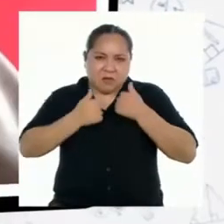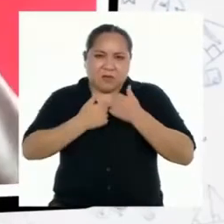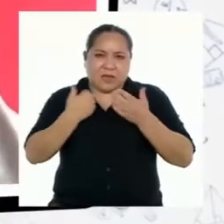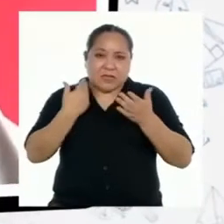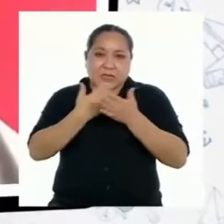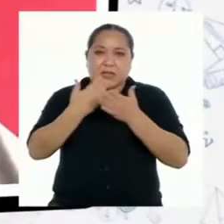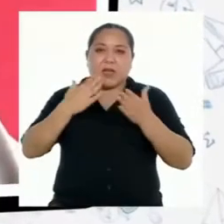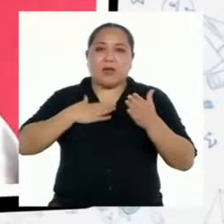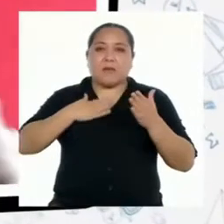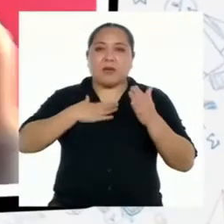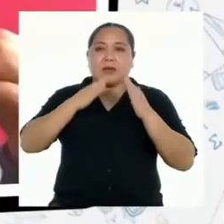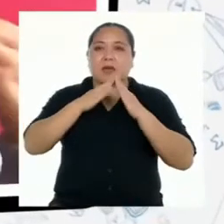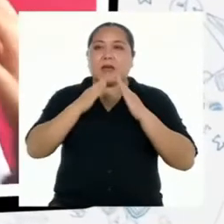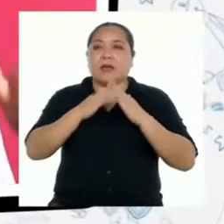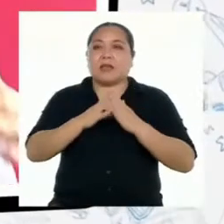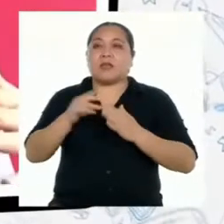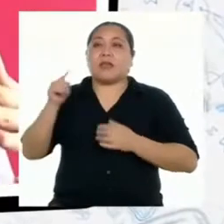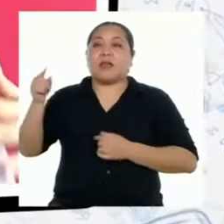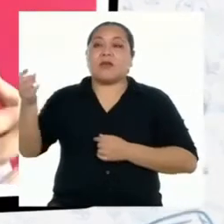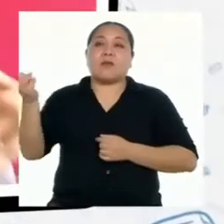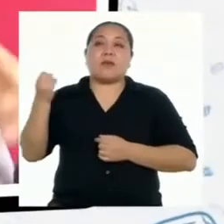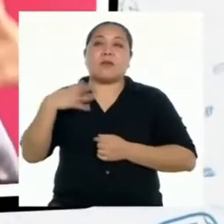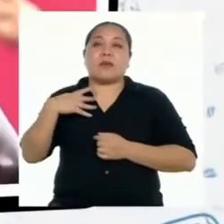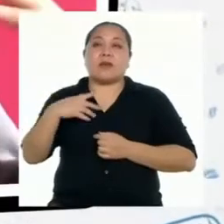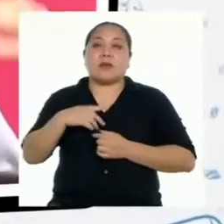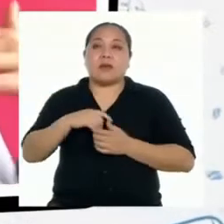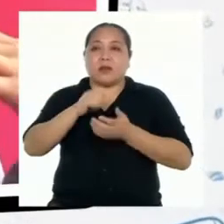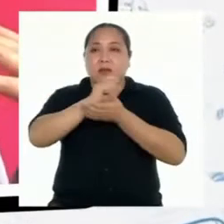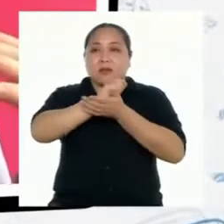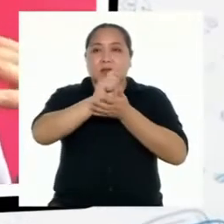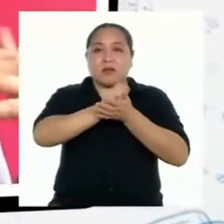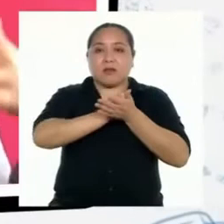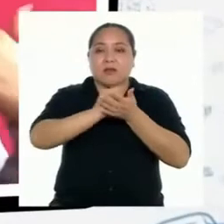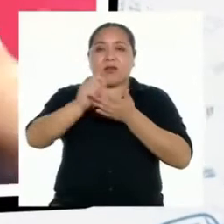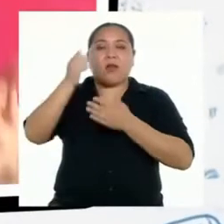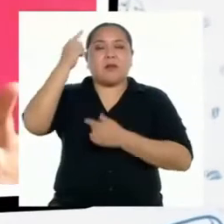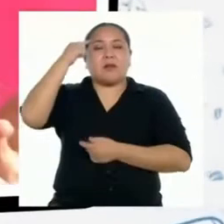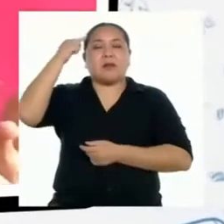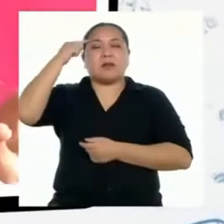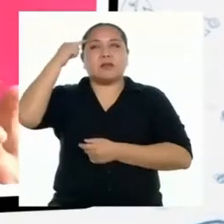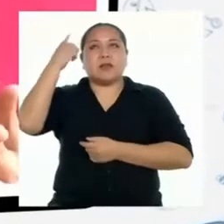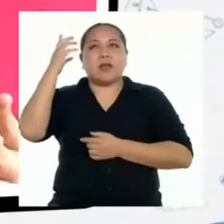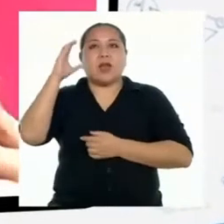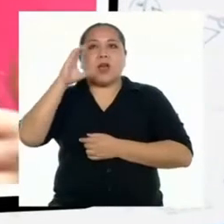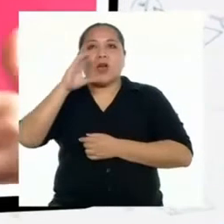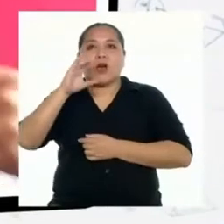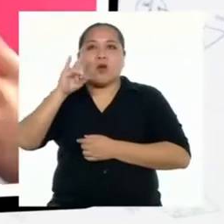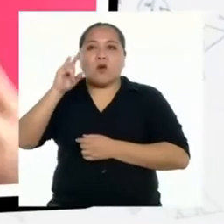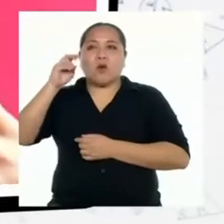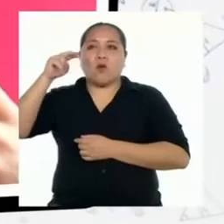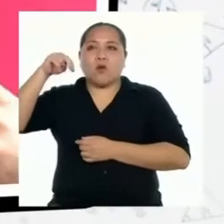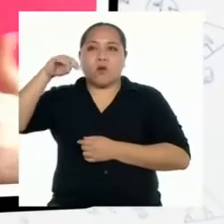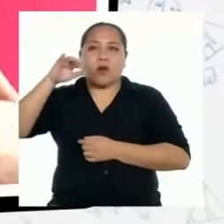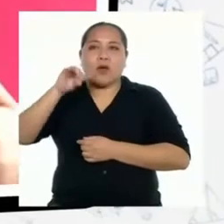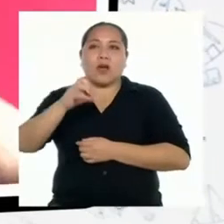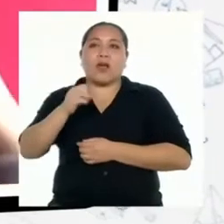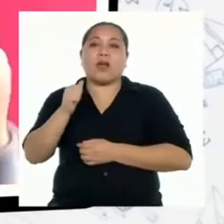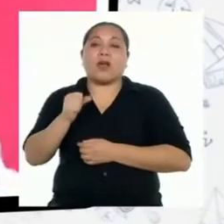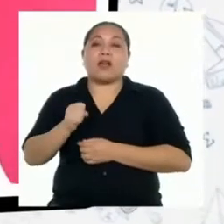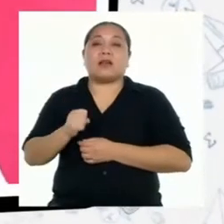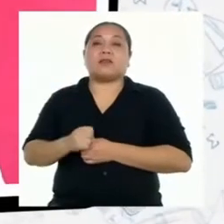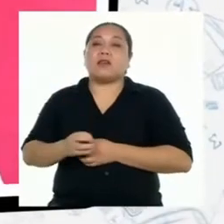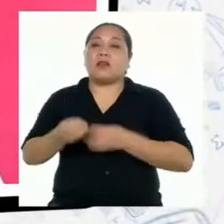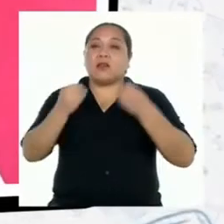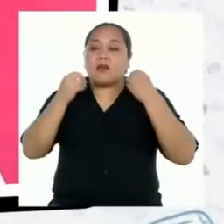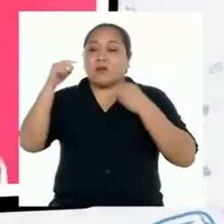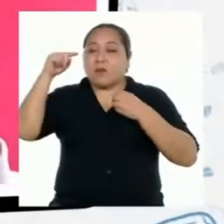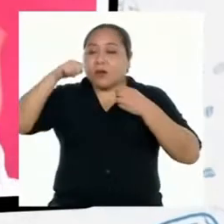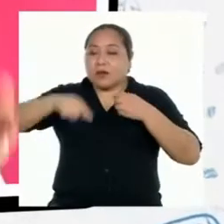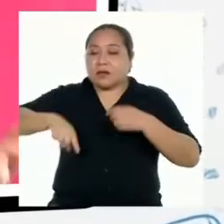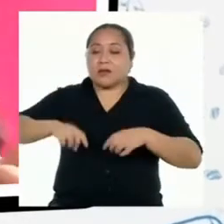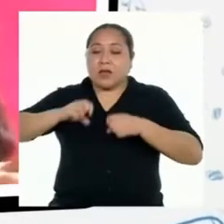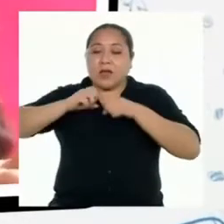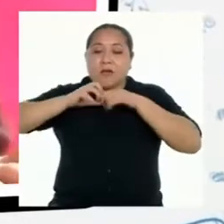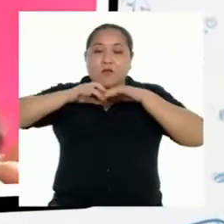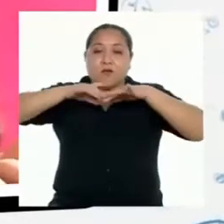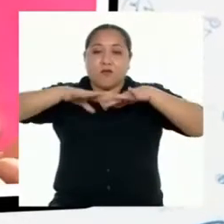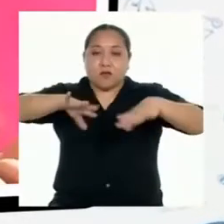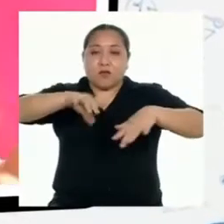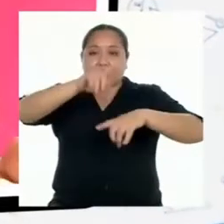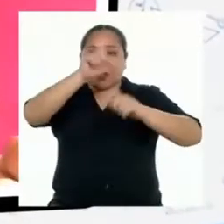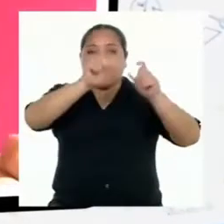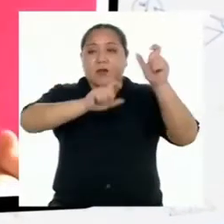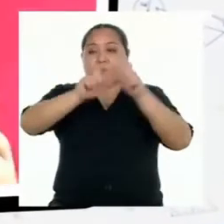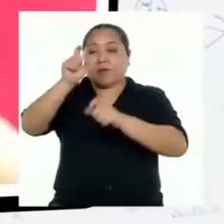Ella me dijo que mi texto la ha hecho pensar en las cuencas, y en cómo éstas influyen en la